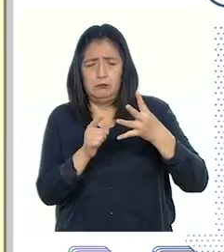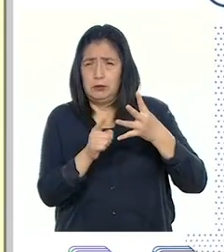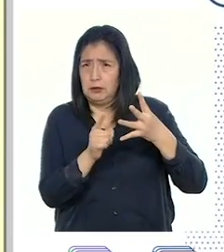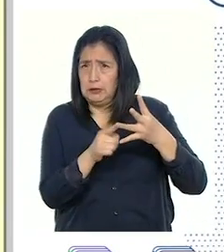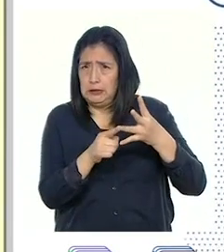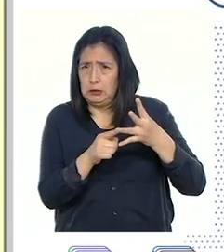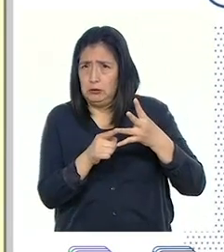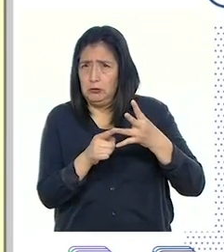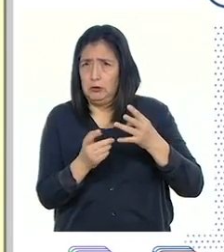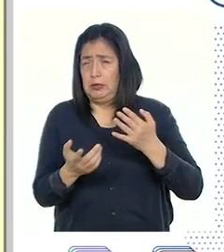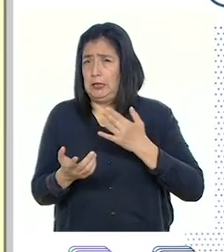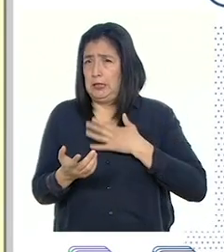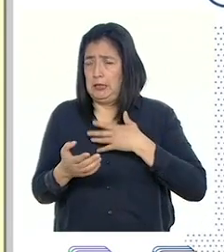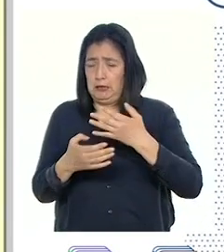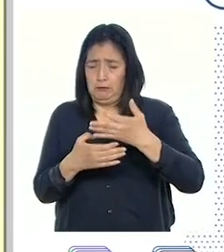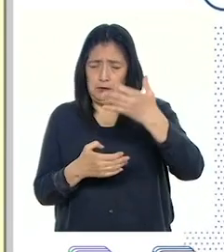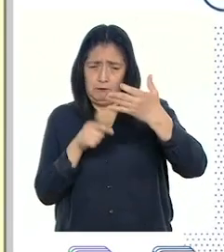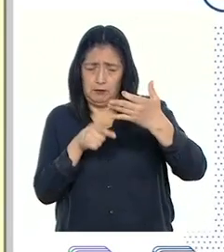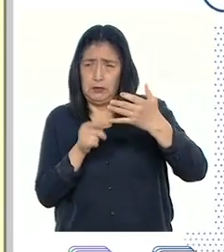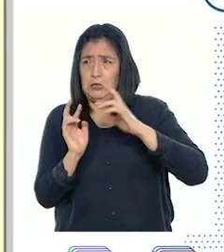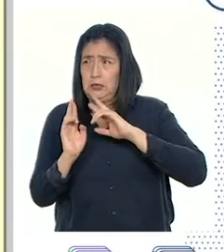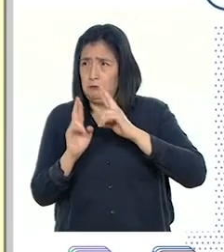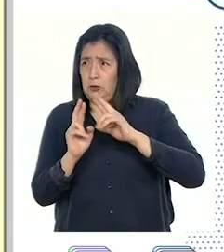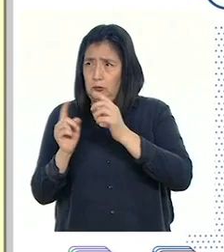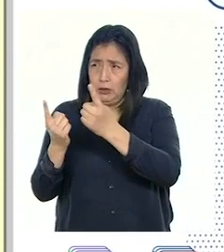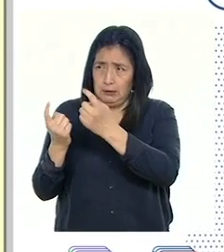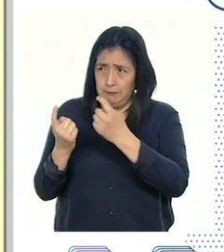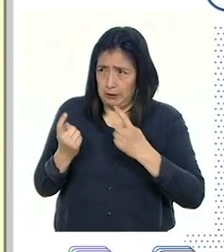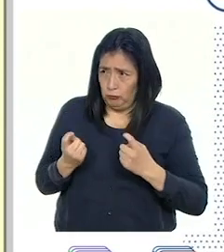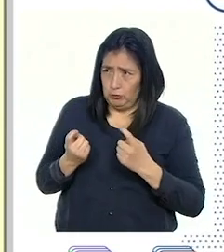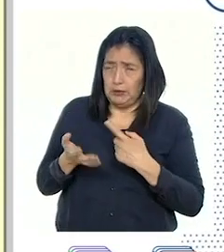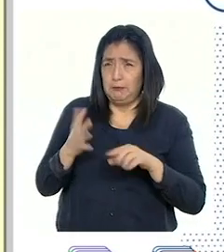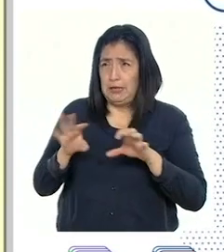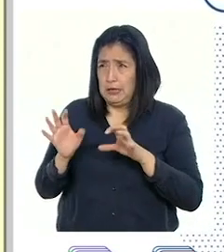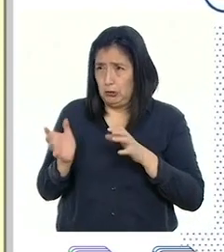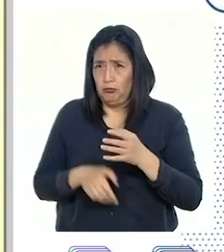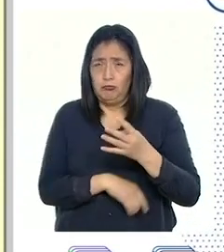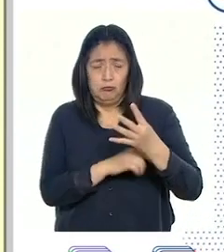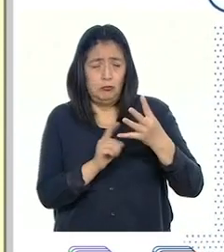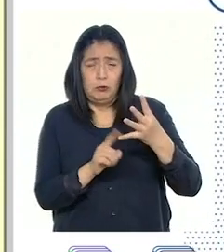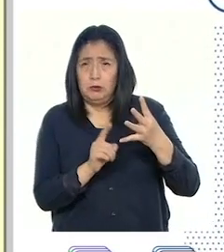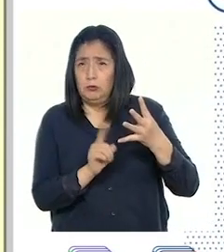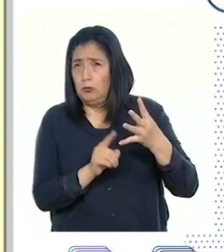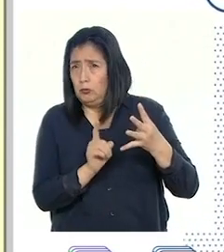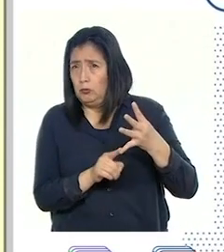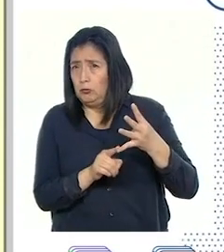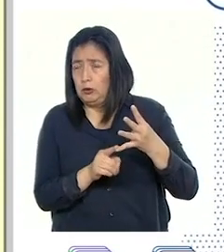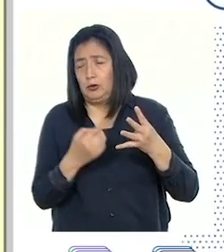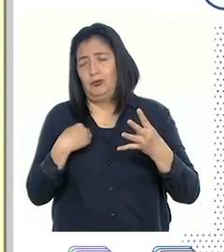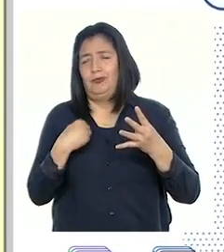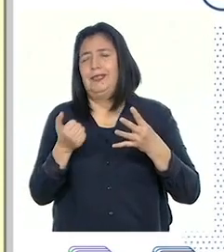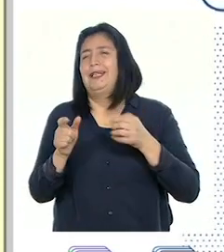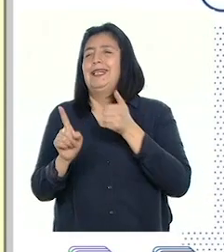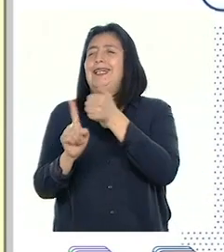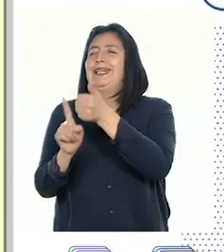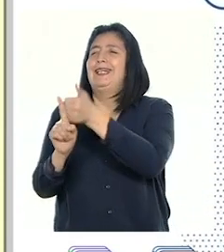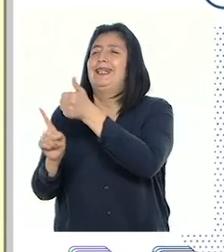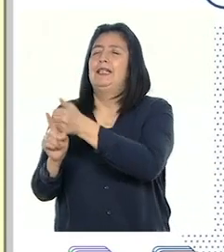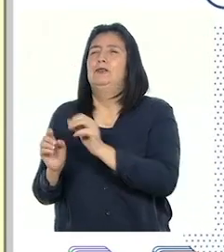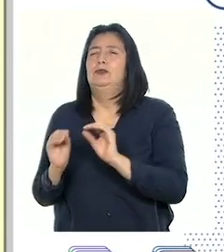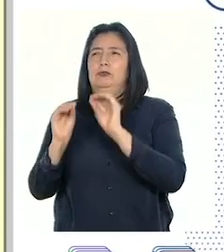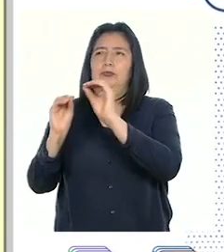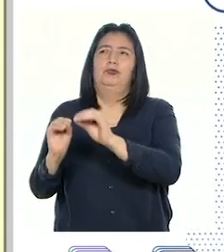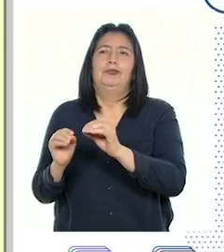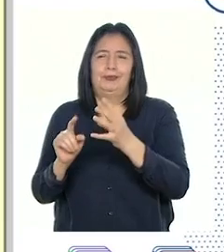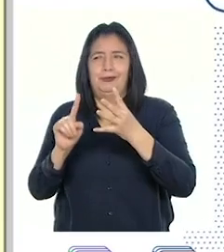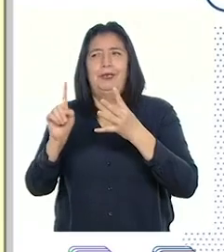Tercero, ¿en mi ficha doy respuestas a las preguntas planteadas? Y en cuarto lugar, cada uno de los estudiantes debe